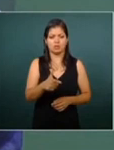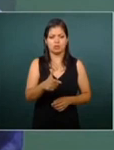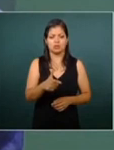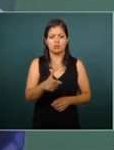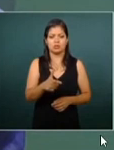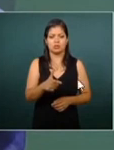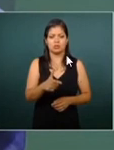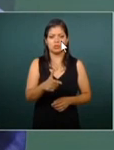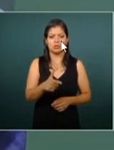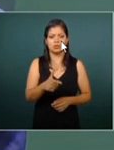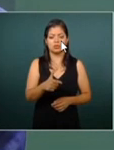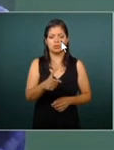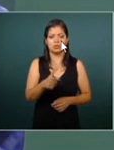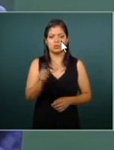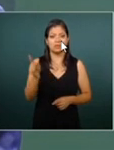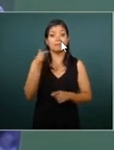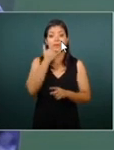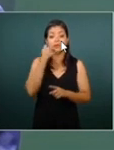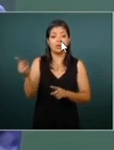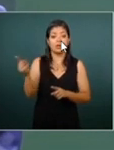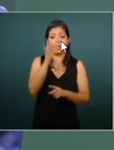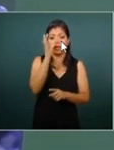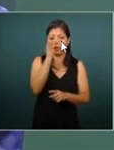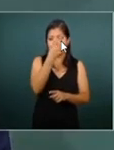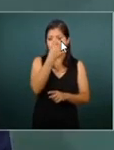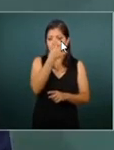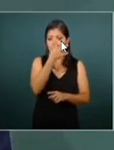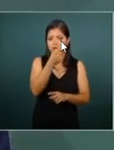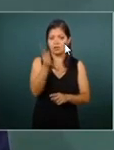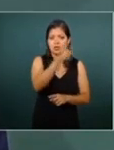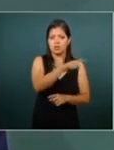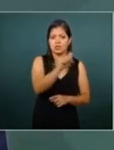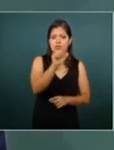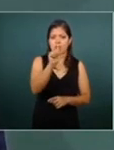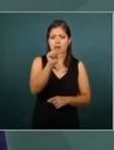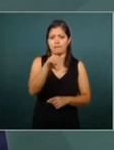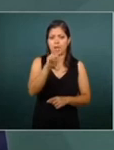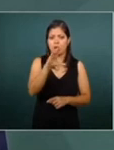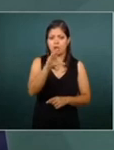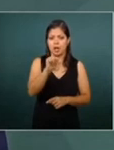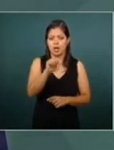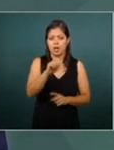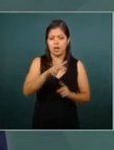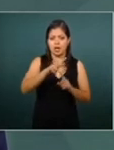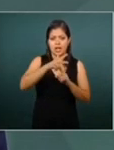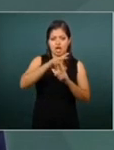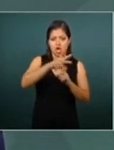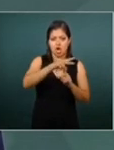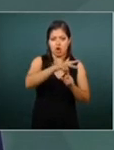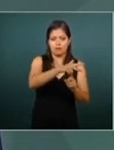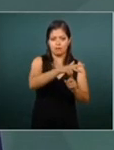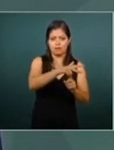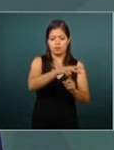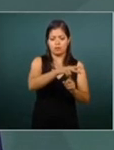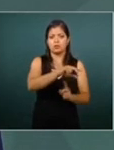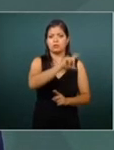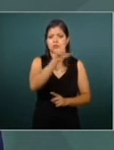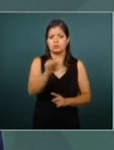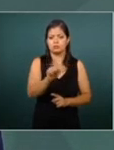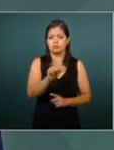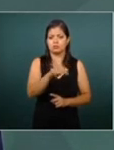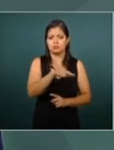de Irapuato a Salamanca en helicóptero y que de helicóptero y de y de